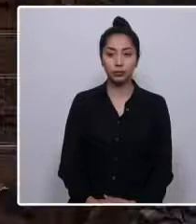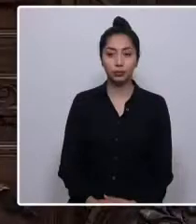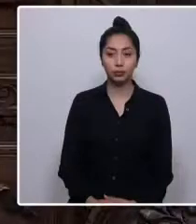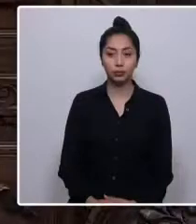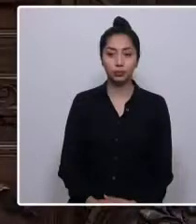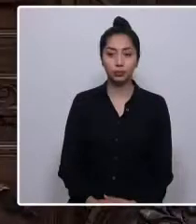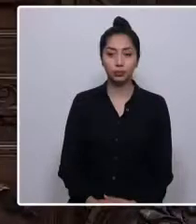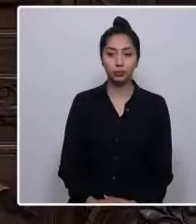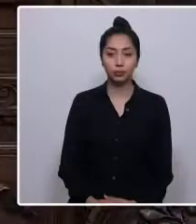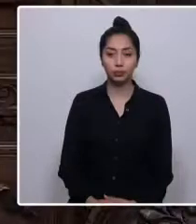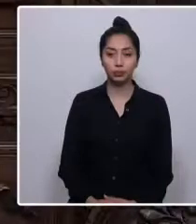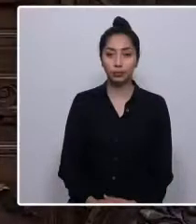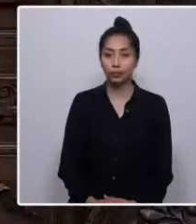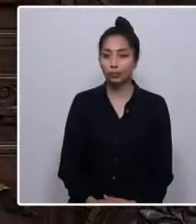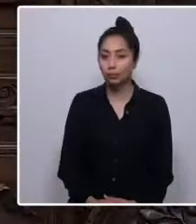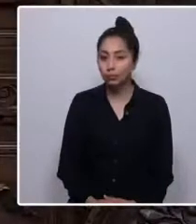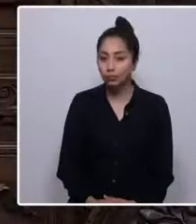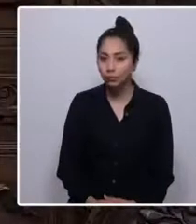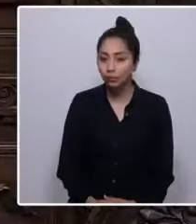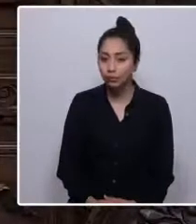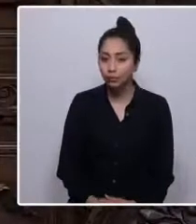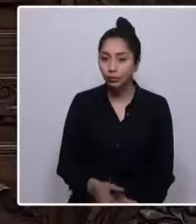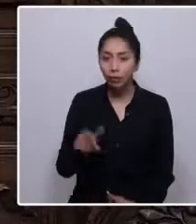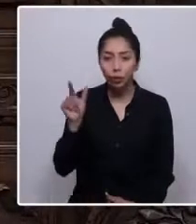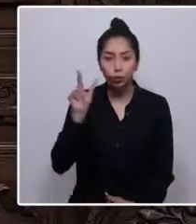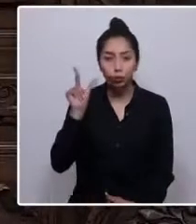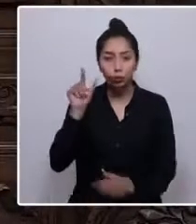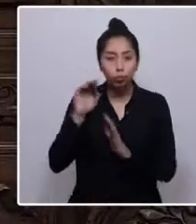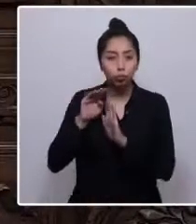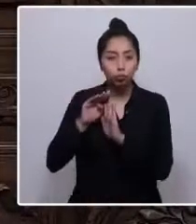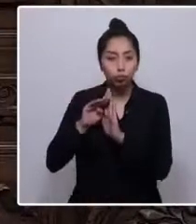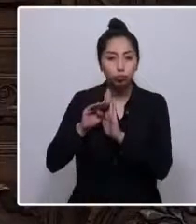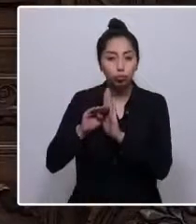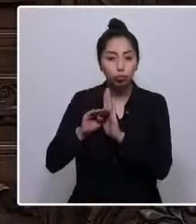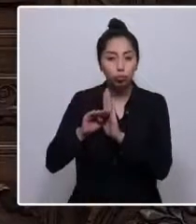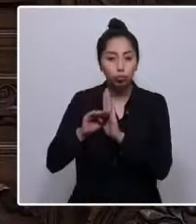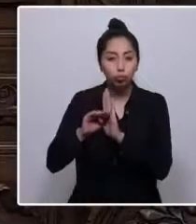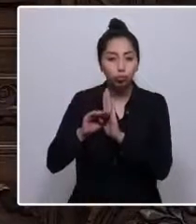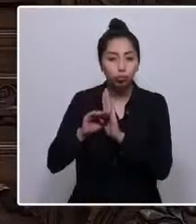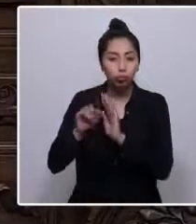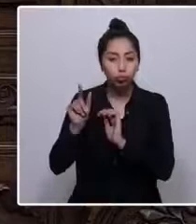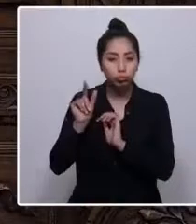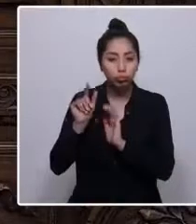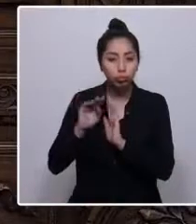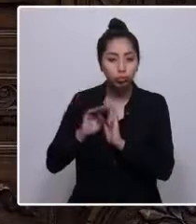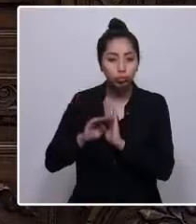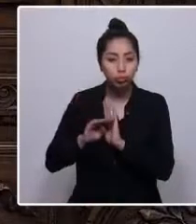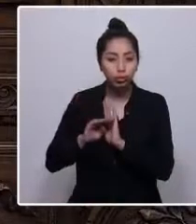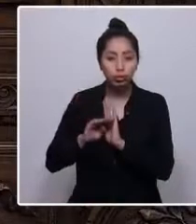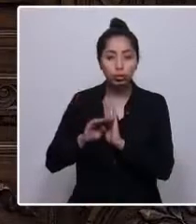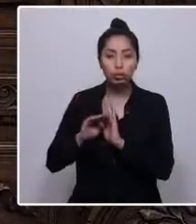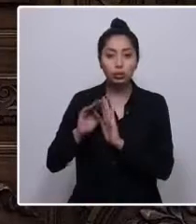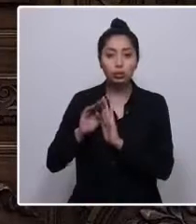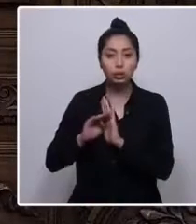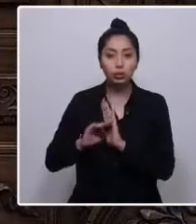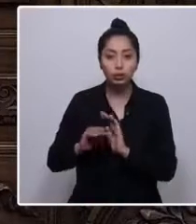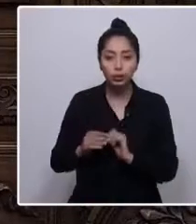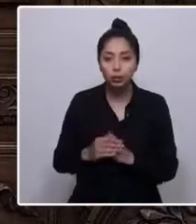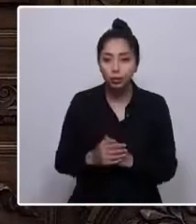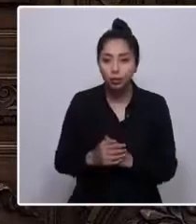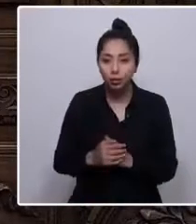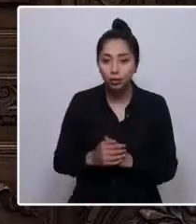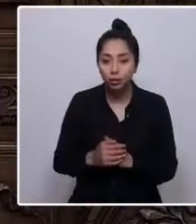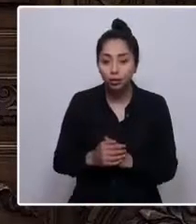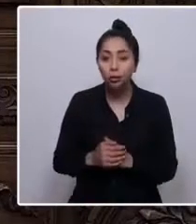Aún emocionada con el video del Césped, del Dino. Ayer se